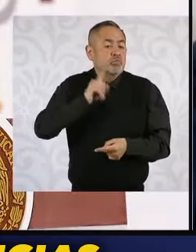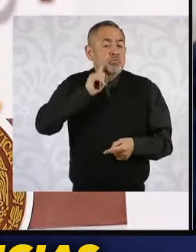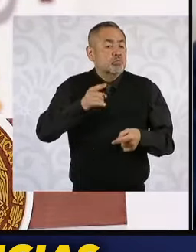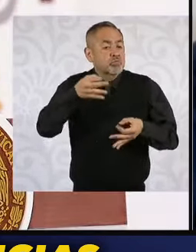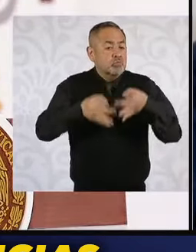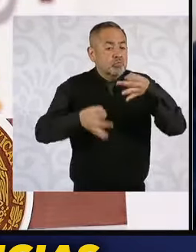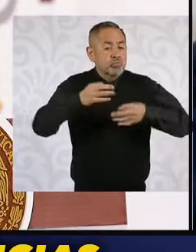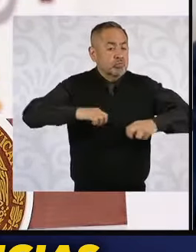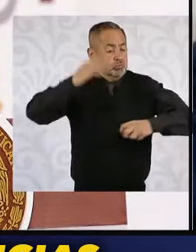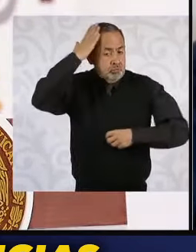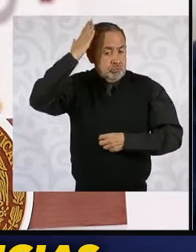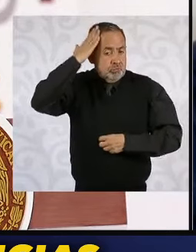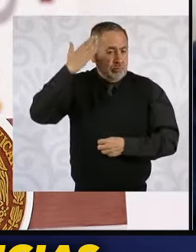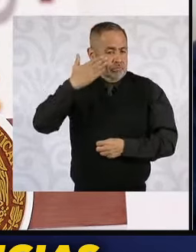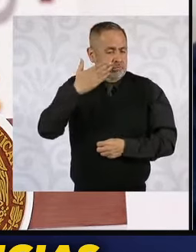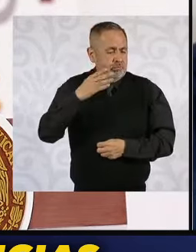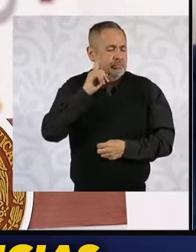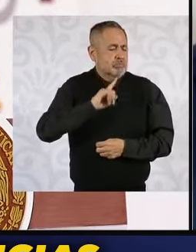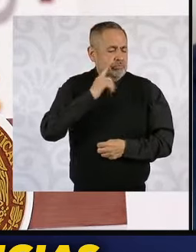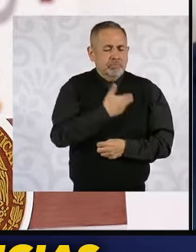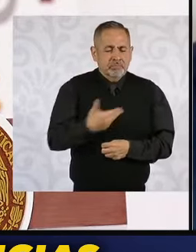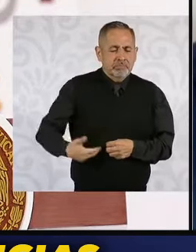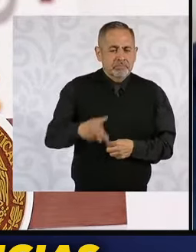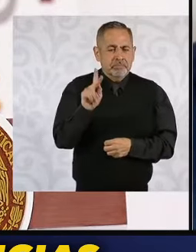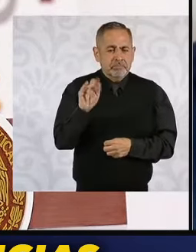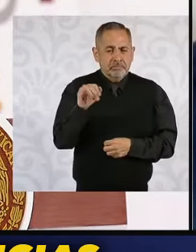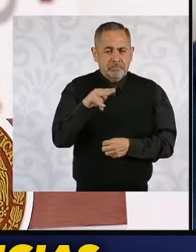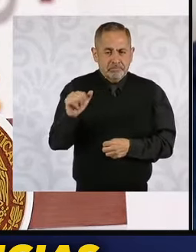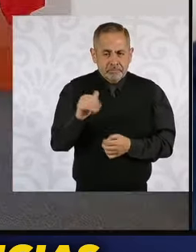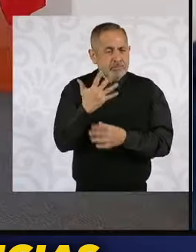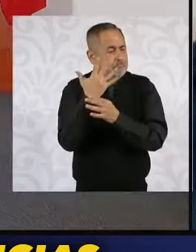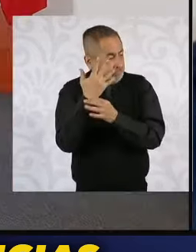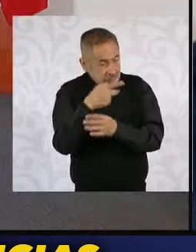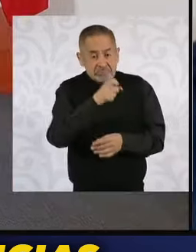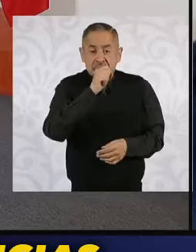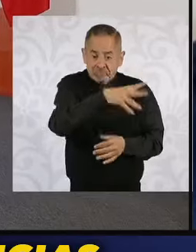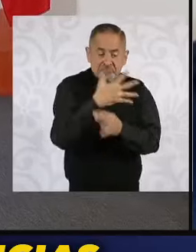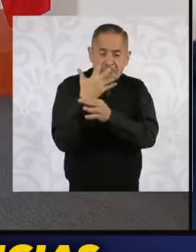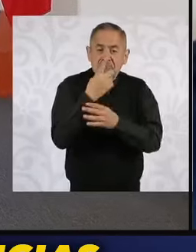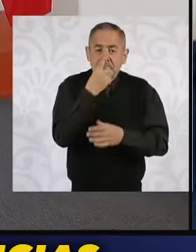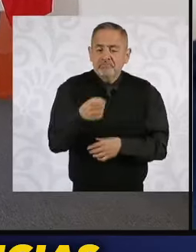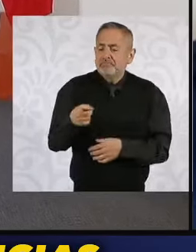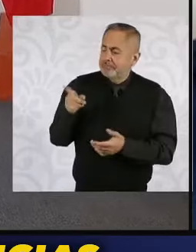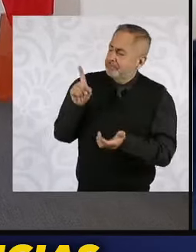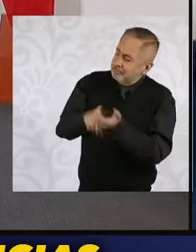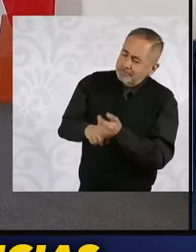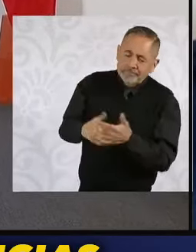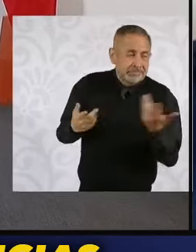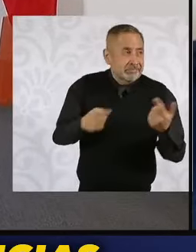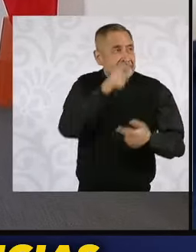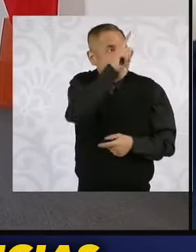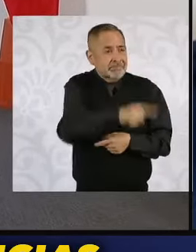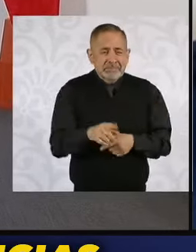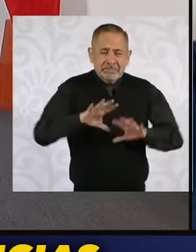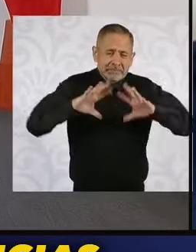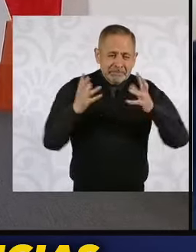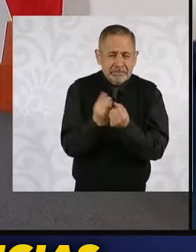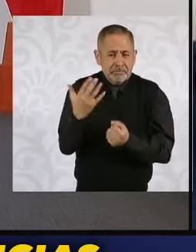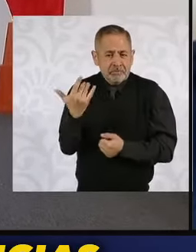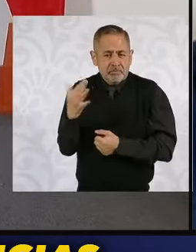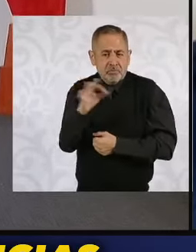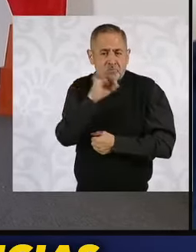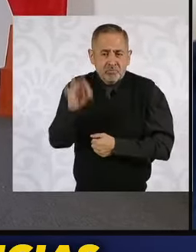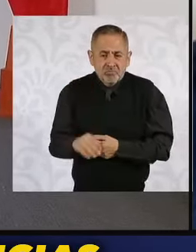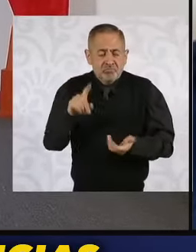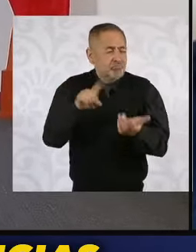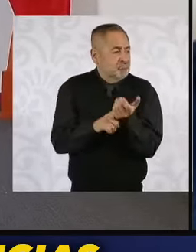ministra presidenta de la Corte, ha dicho públicamente que tiene cerca de o más de 50 por ciento de